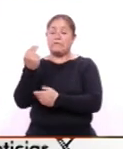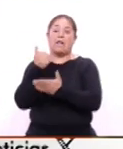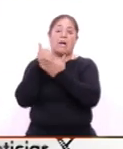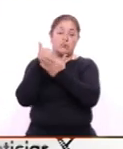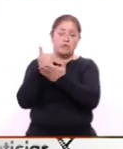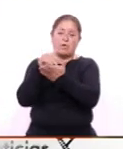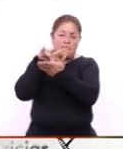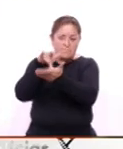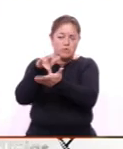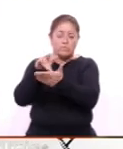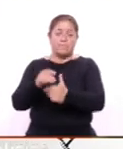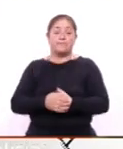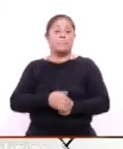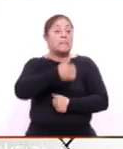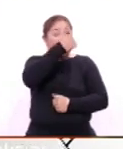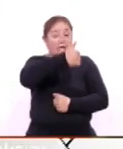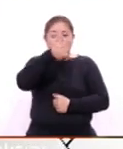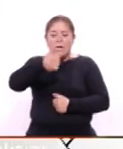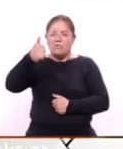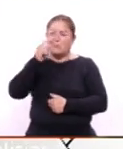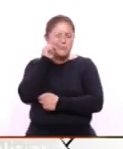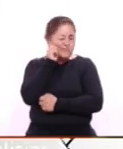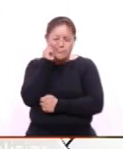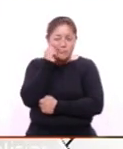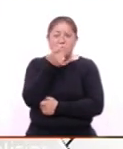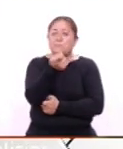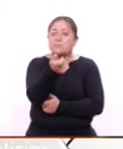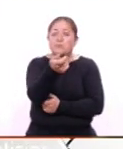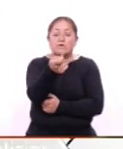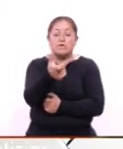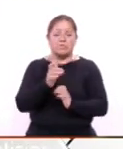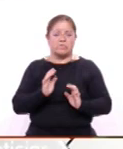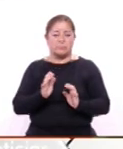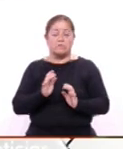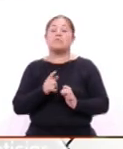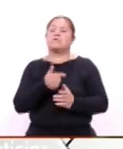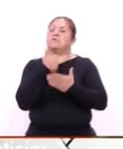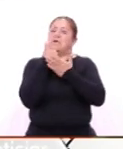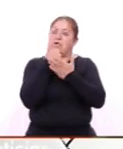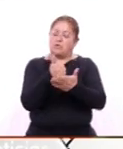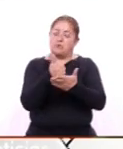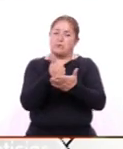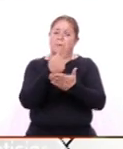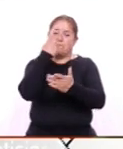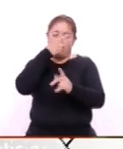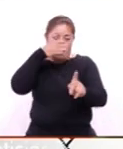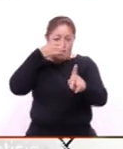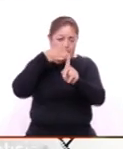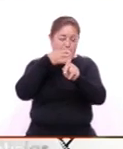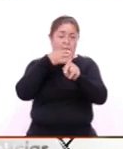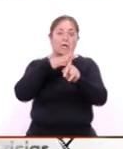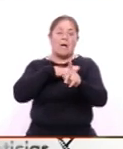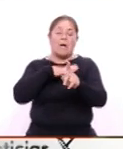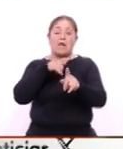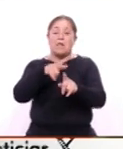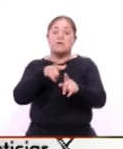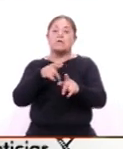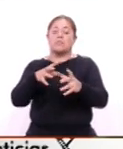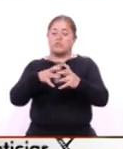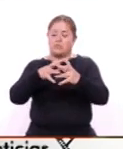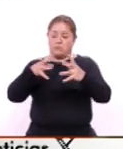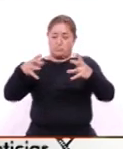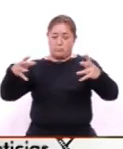cada aporte por pequeño que parezca es un paso un paso hacia la construcción de un tejido